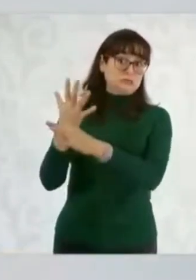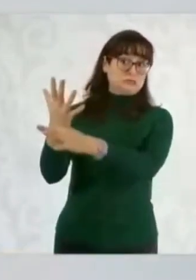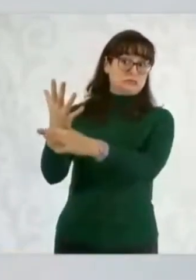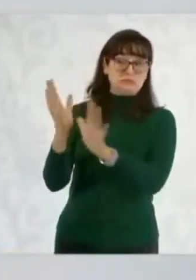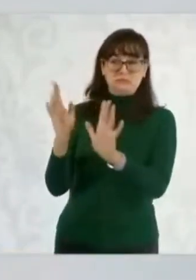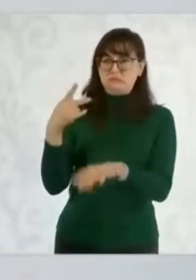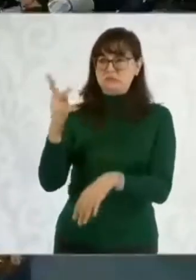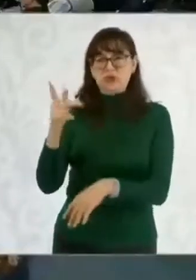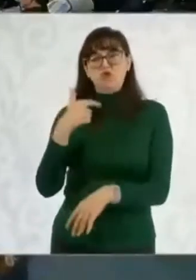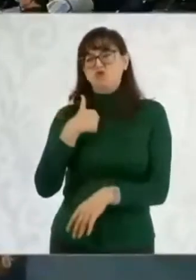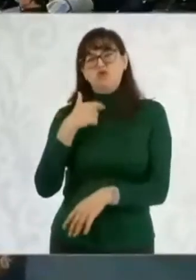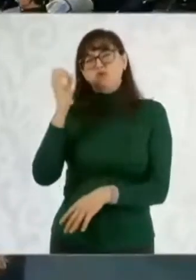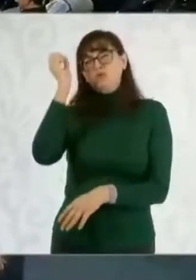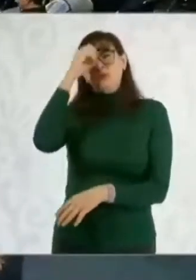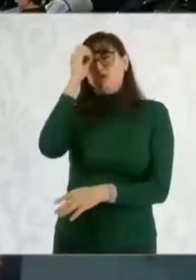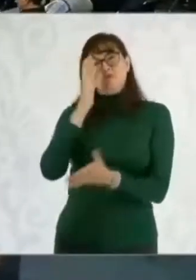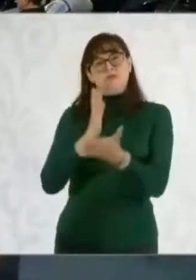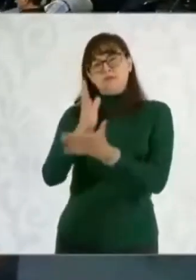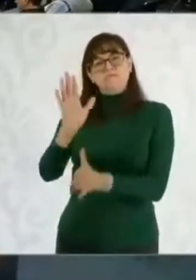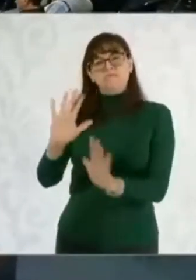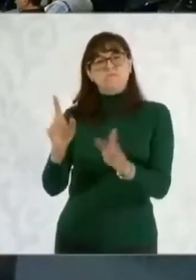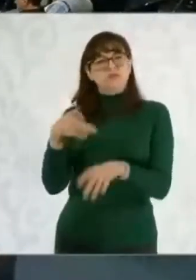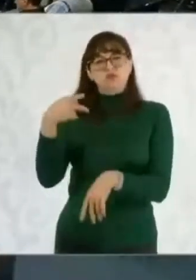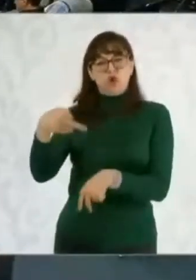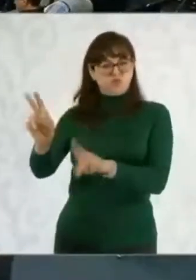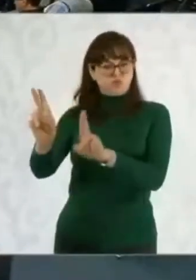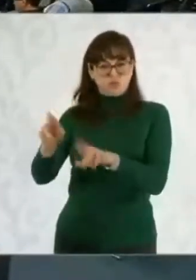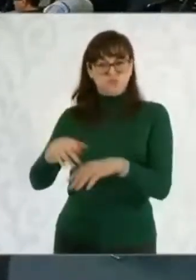pero no quisiera dar más opiniones al respecto.